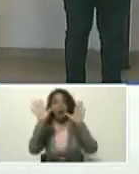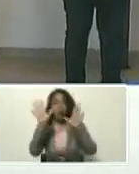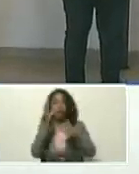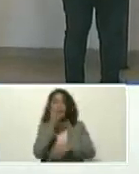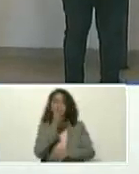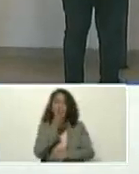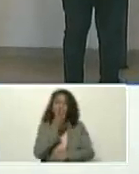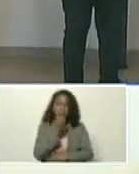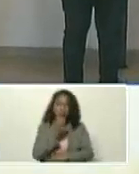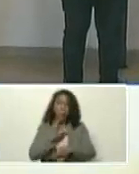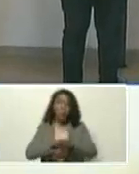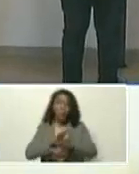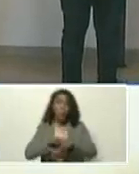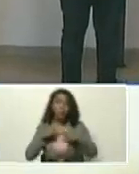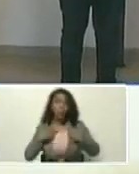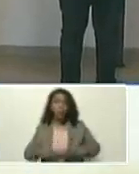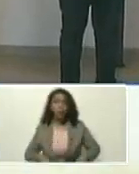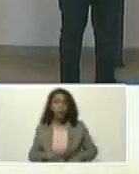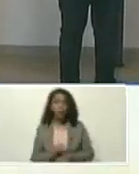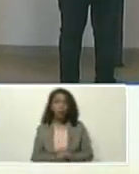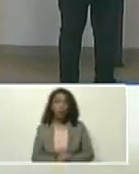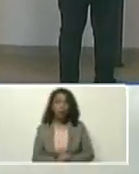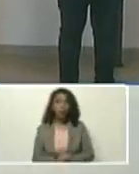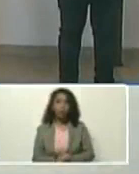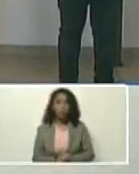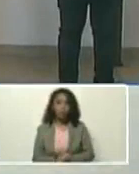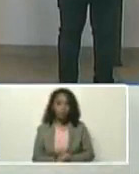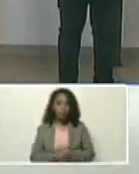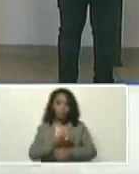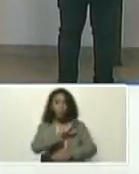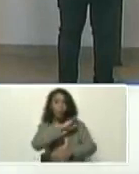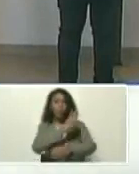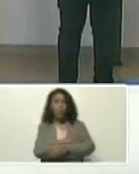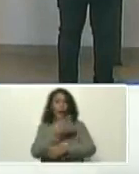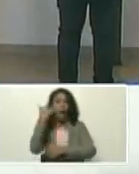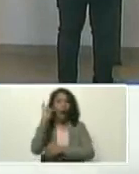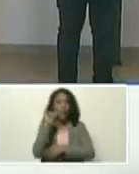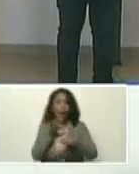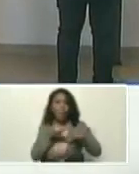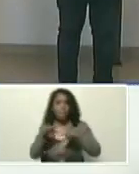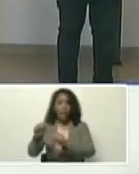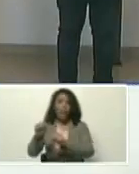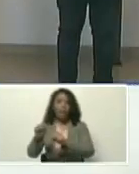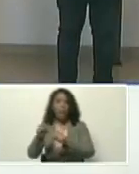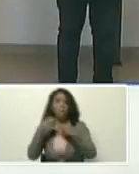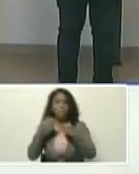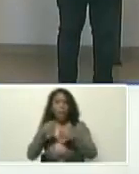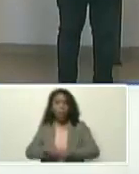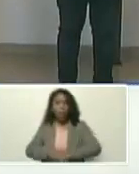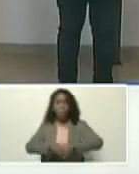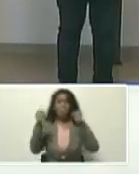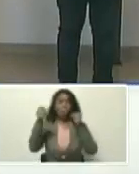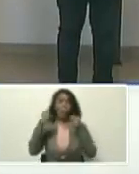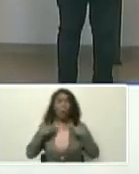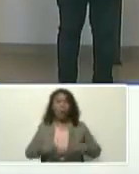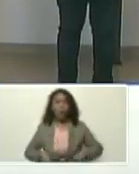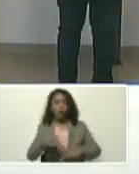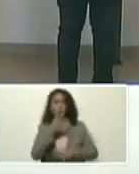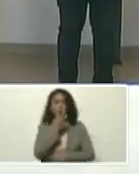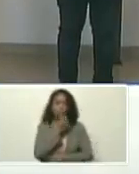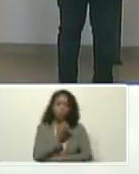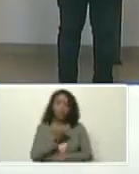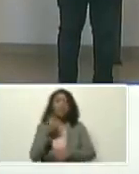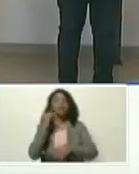tristeza, por la humanidad, por el poder, tiene el imperialismo, para destruir la humanidad, tristeza,